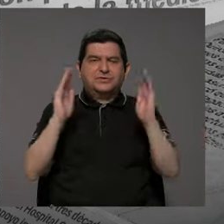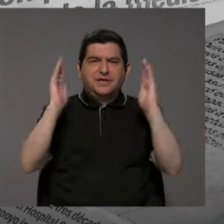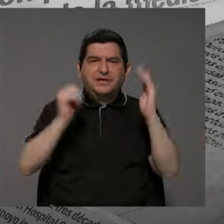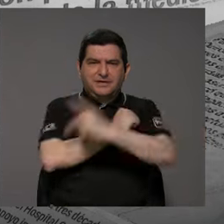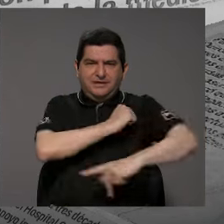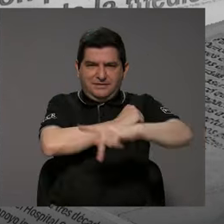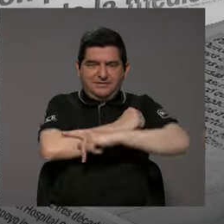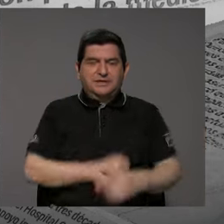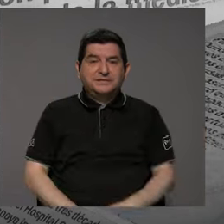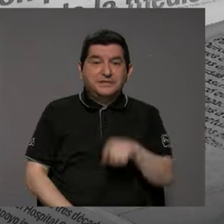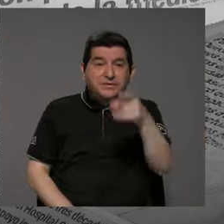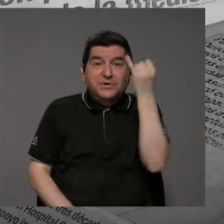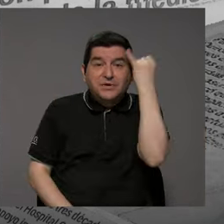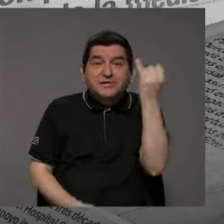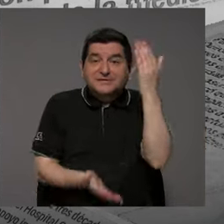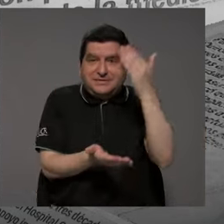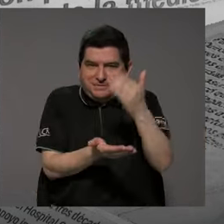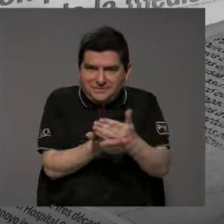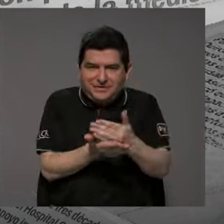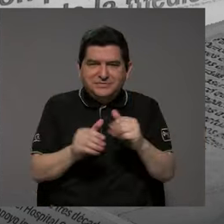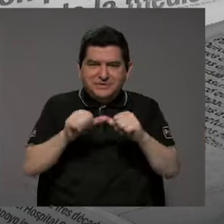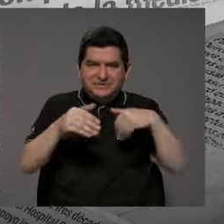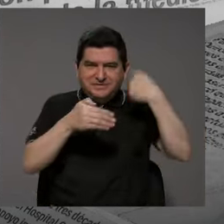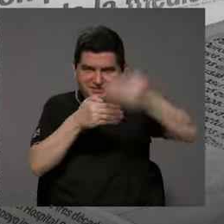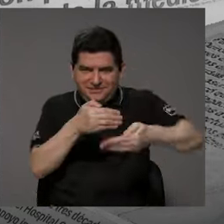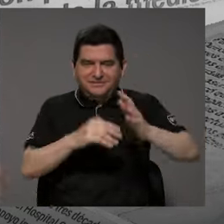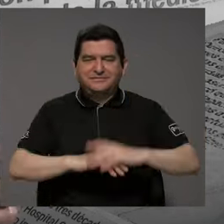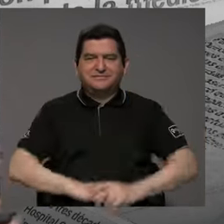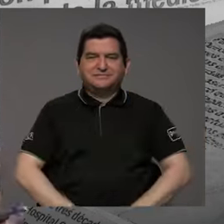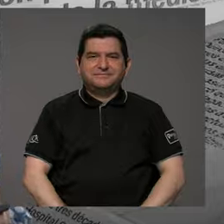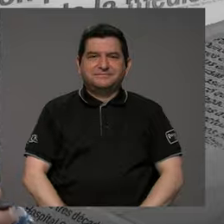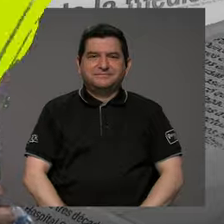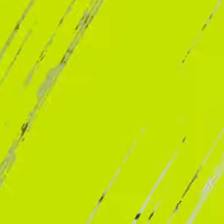eso nos vamos a quedar y nos vamos a una pausa. Enseguida estamos con ustedes.